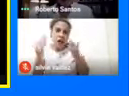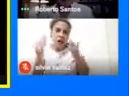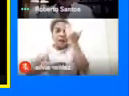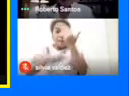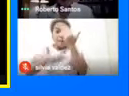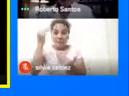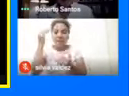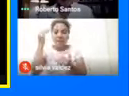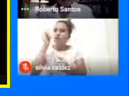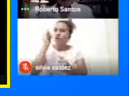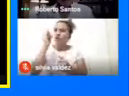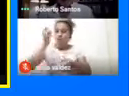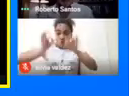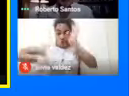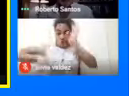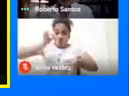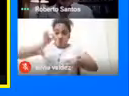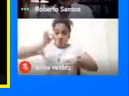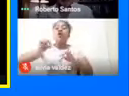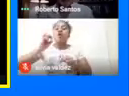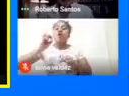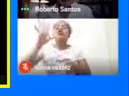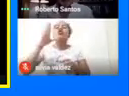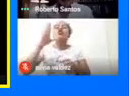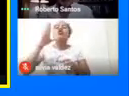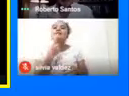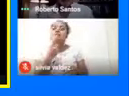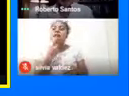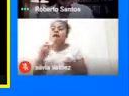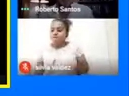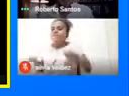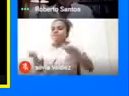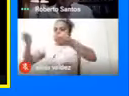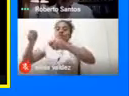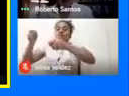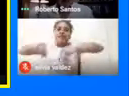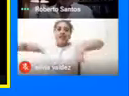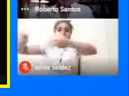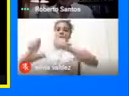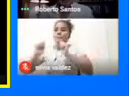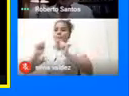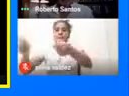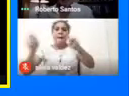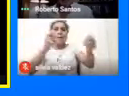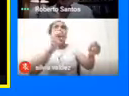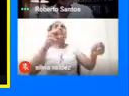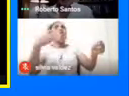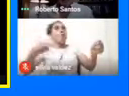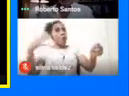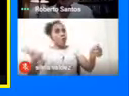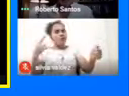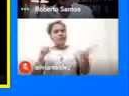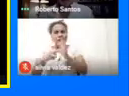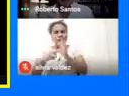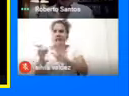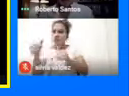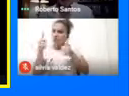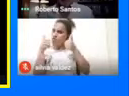juez Del juzgado Cuarto de Zipaquira Hizo entrega De los terrenos Entonces yo creo Que eso es una Muy buena